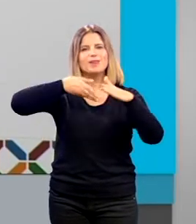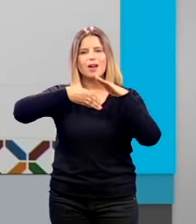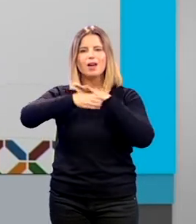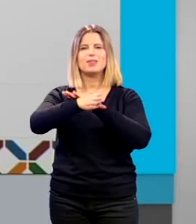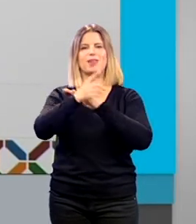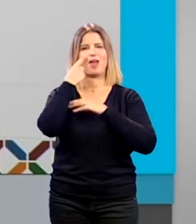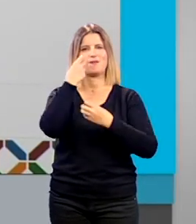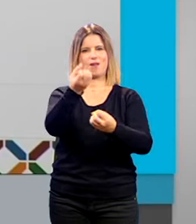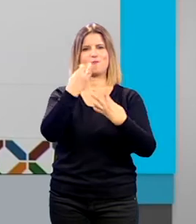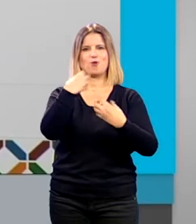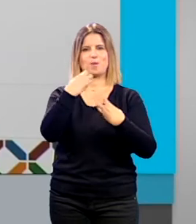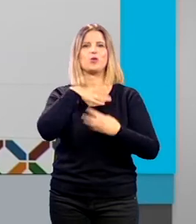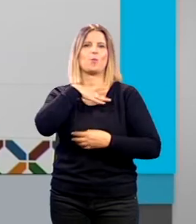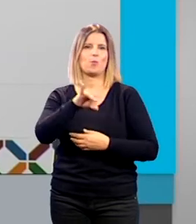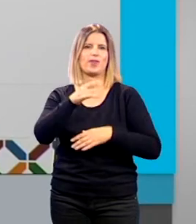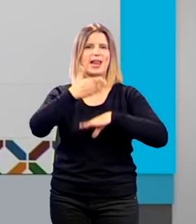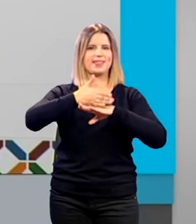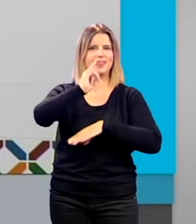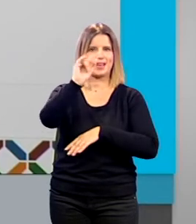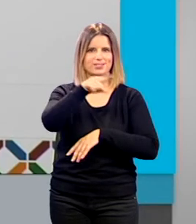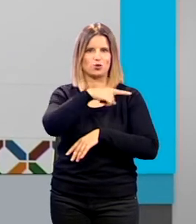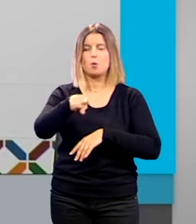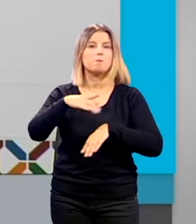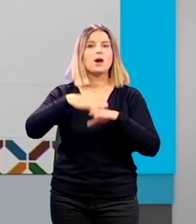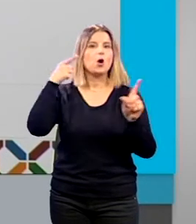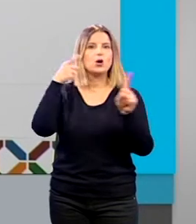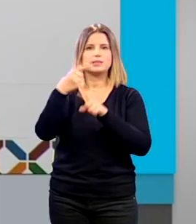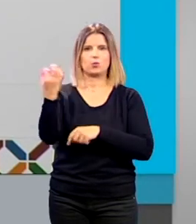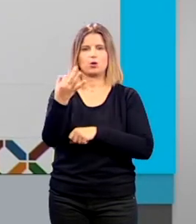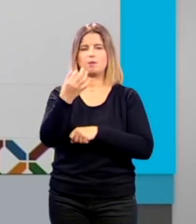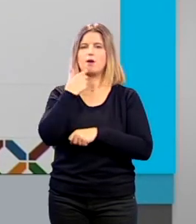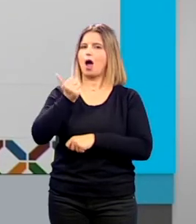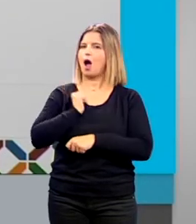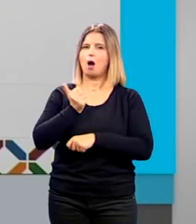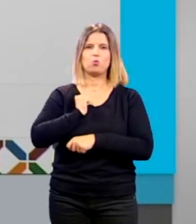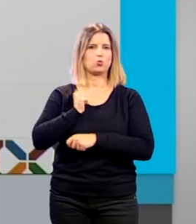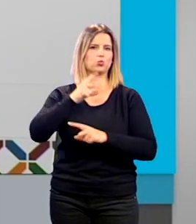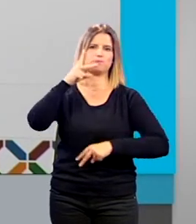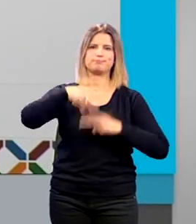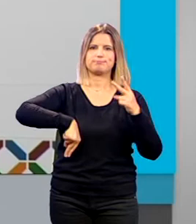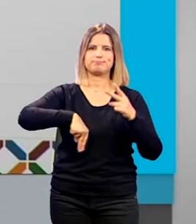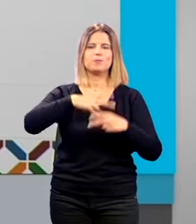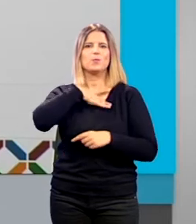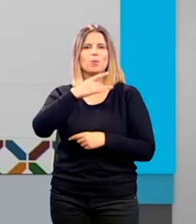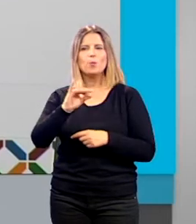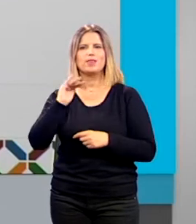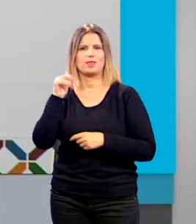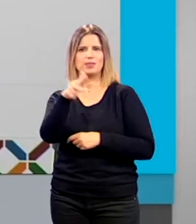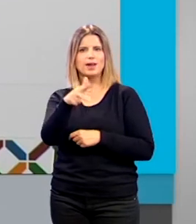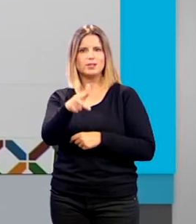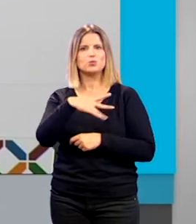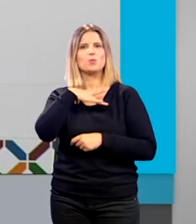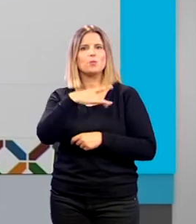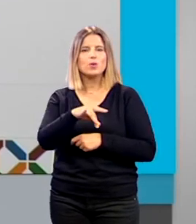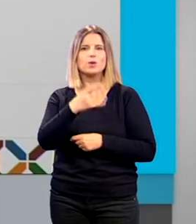a toda esta información ¿para qué? pues para prevenir los abusos ¿para qué? para que puedan ejercer sus derechos para que